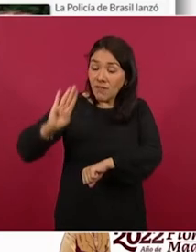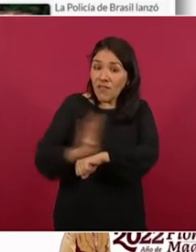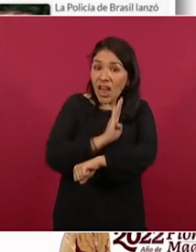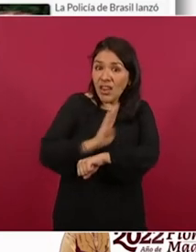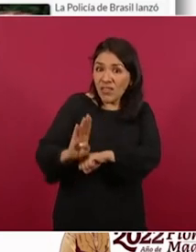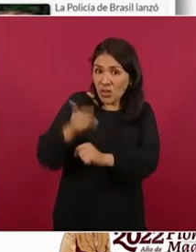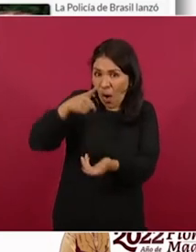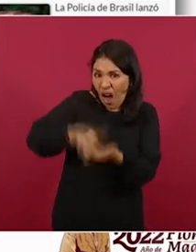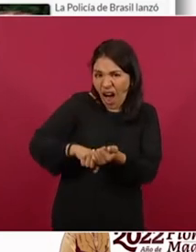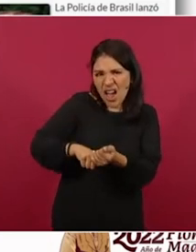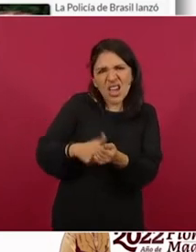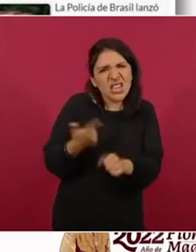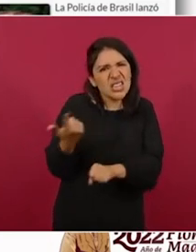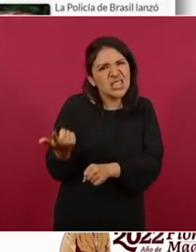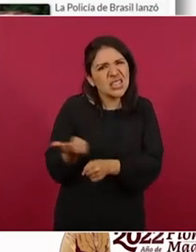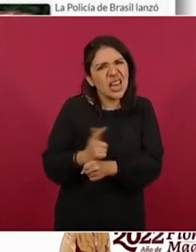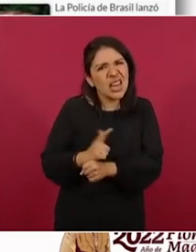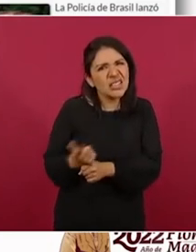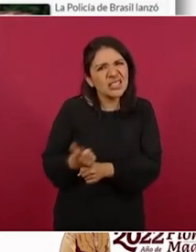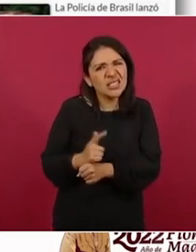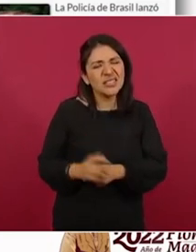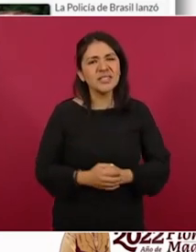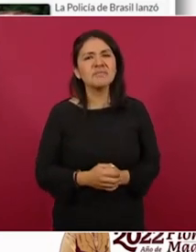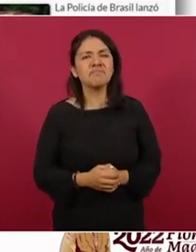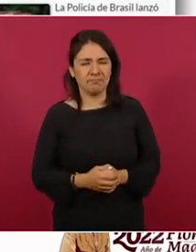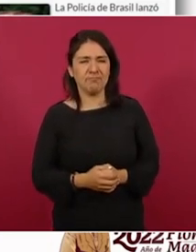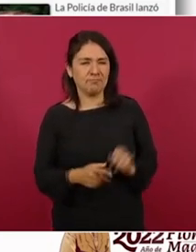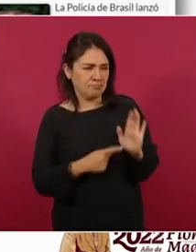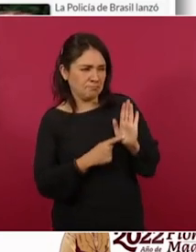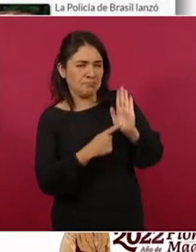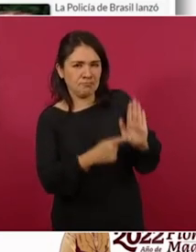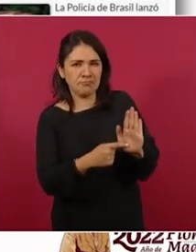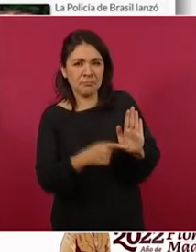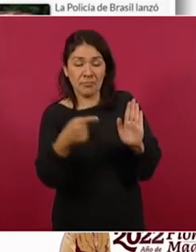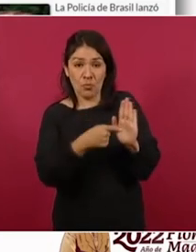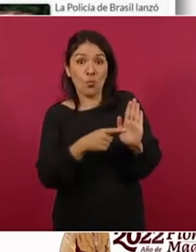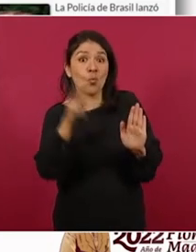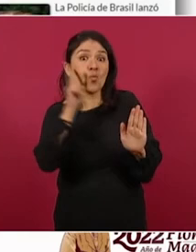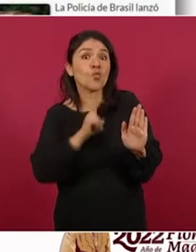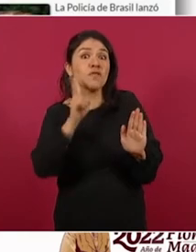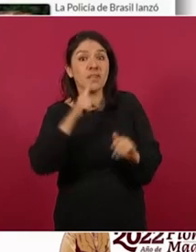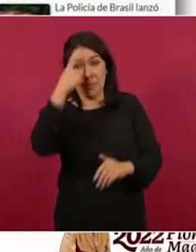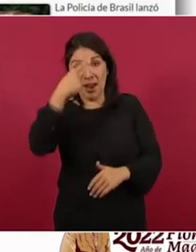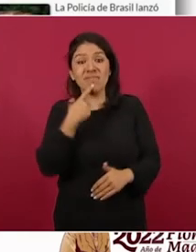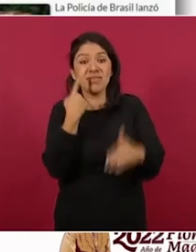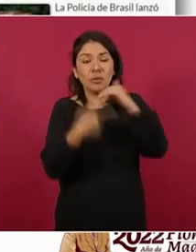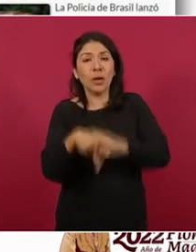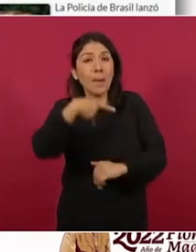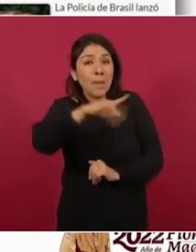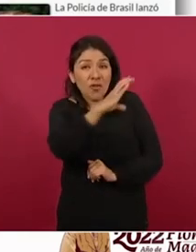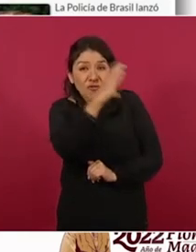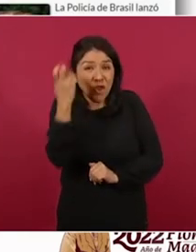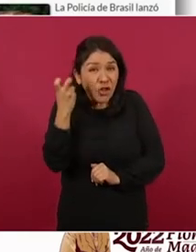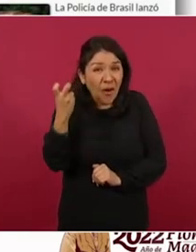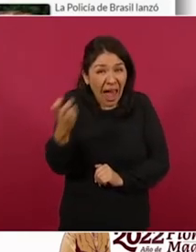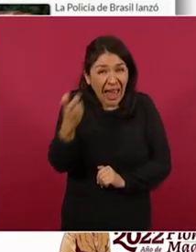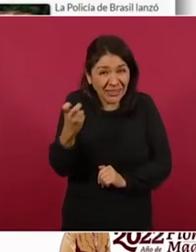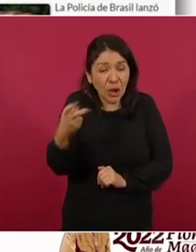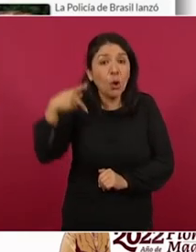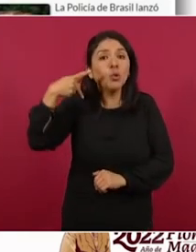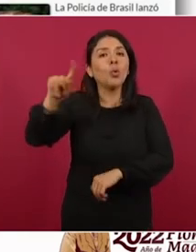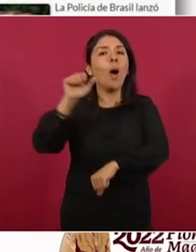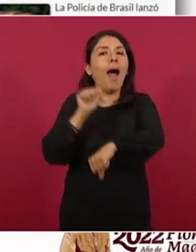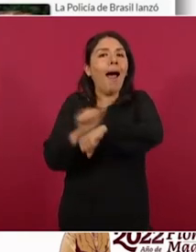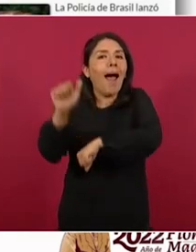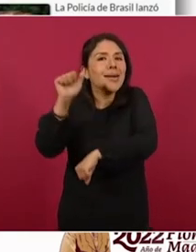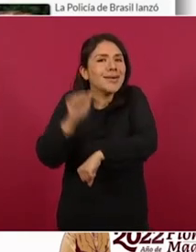¿Grif? El presentador exhibe la prueba de su denuncia pero la foto que corresponde a la tala de la Amazonía Argentina